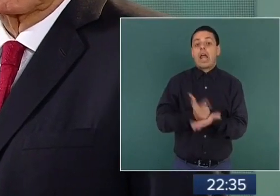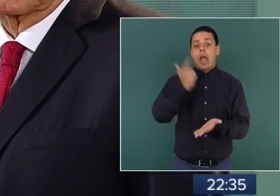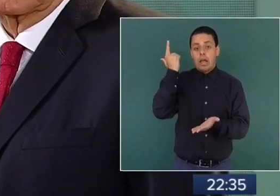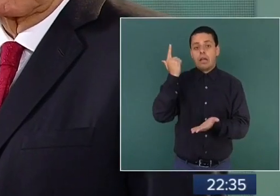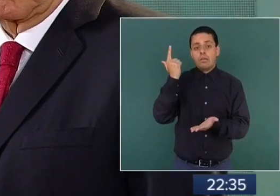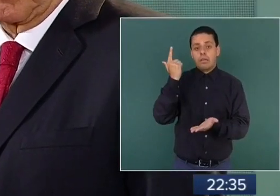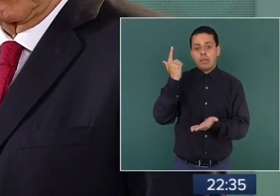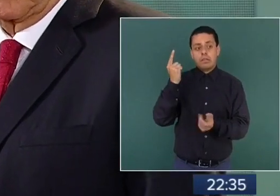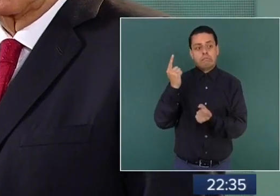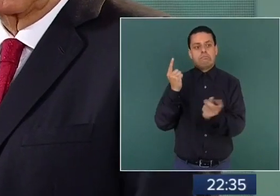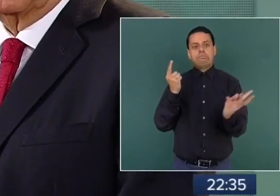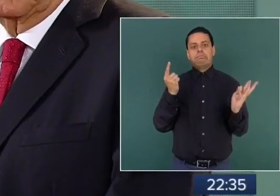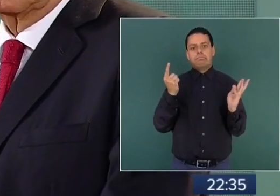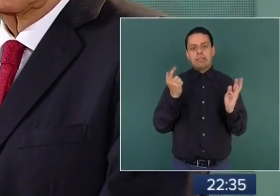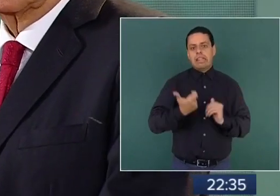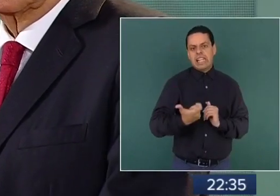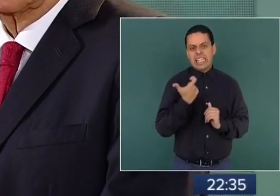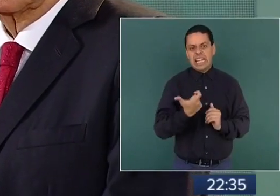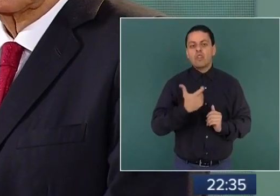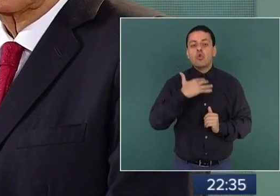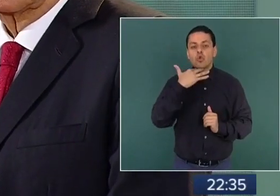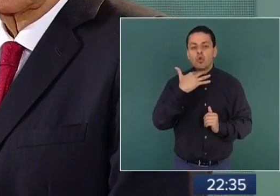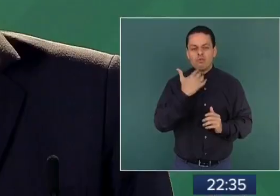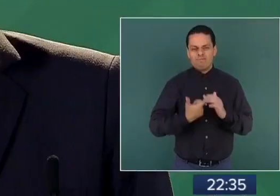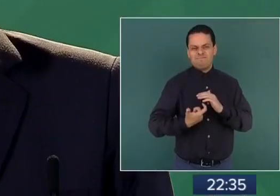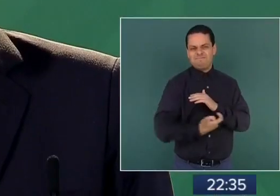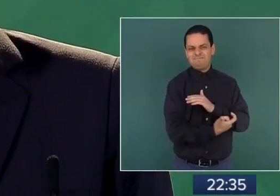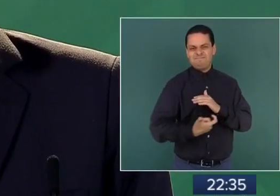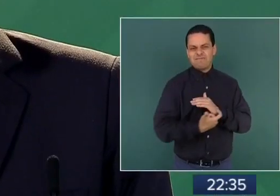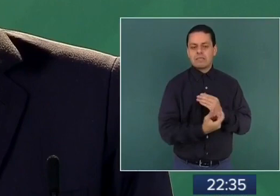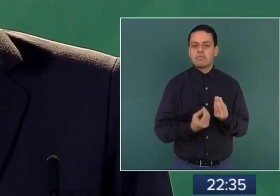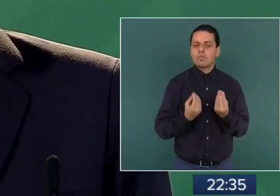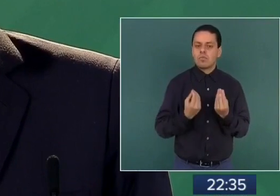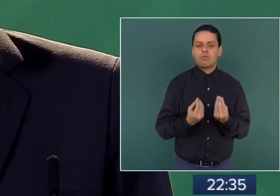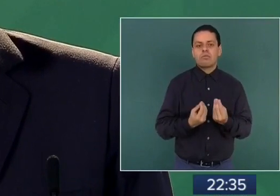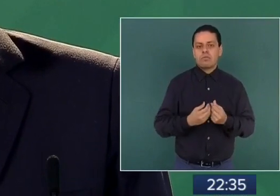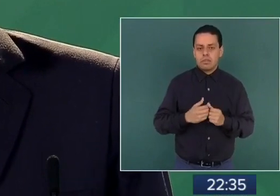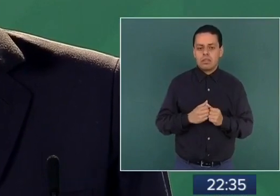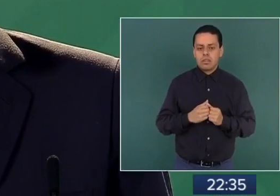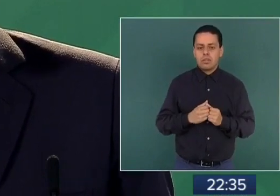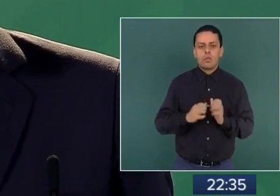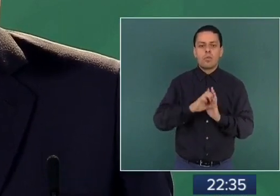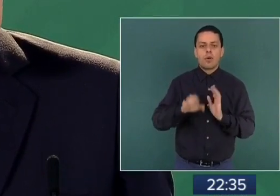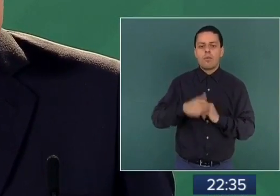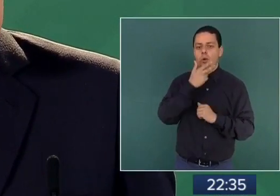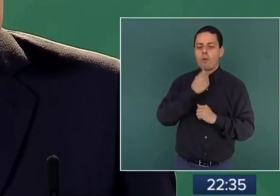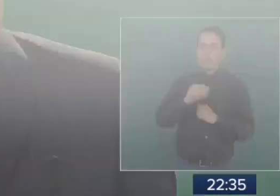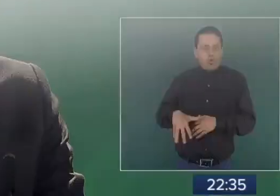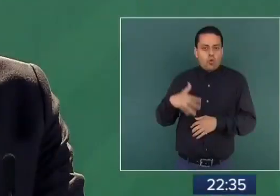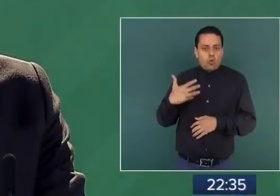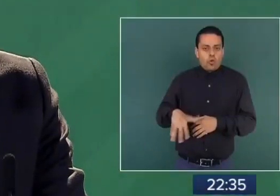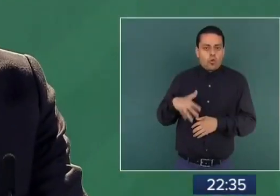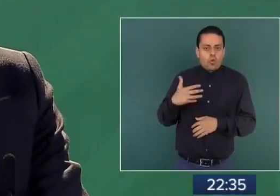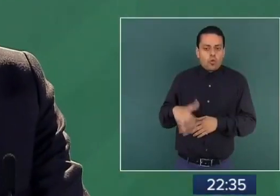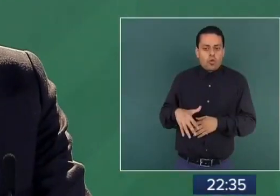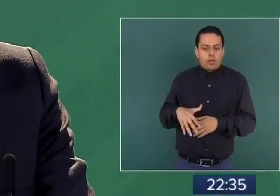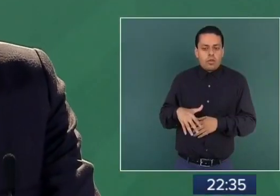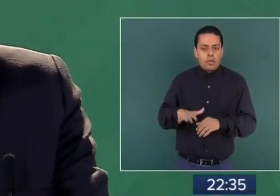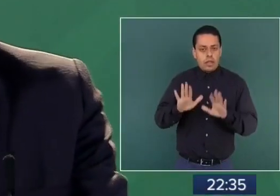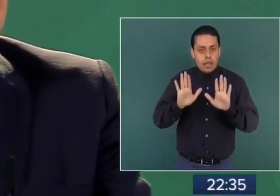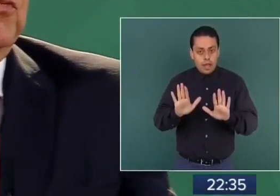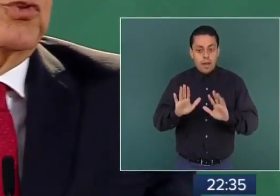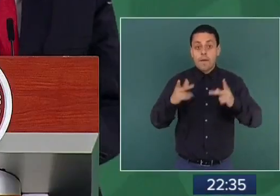de corrupción, como es el caso del señor Lozoya, nuestros